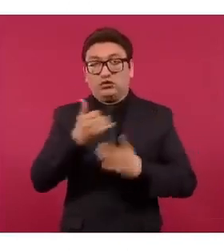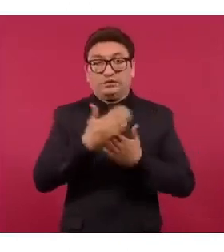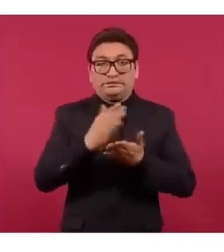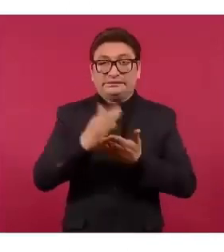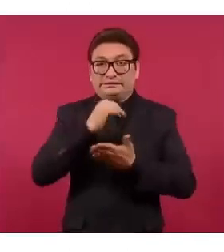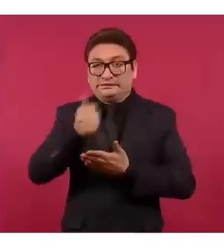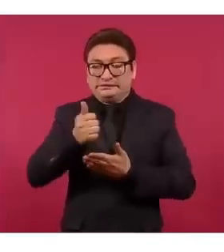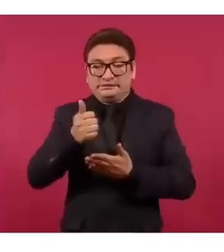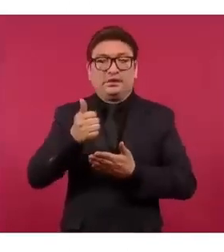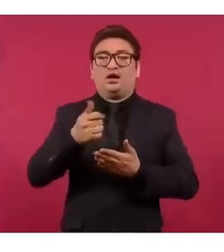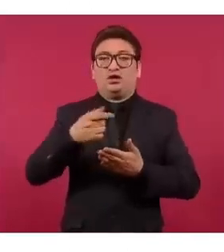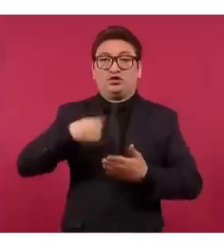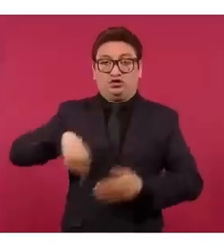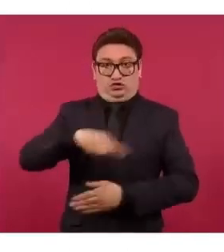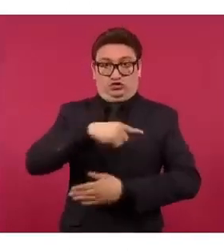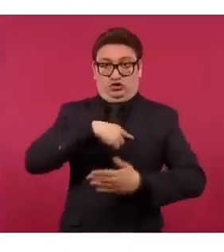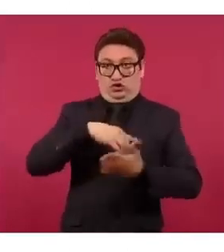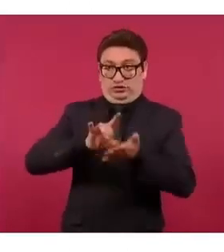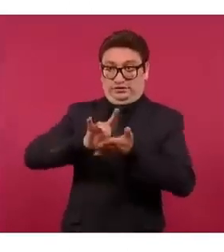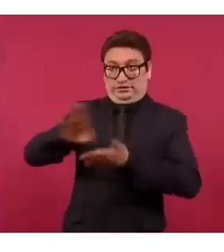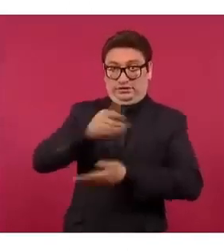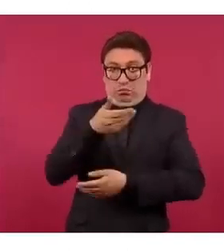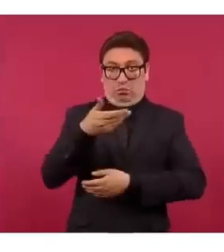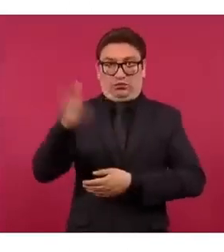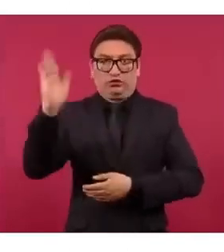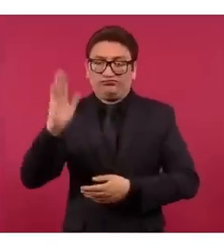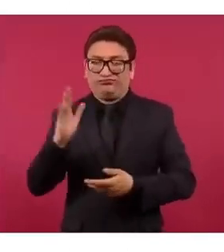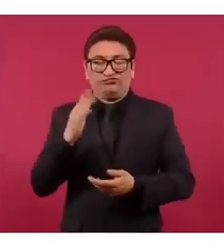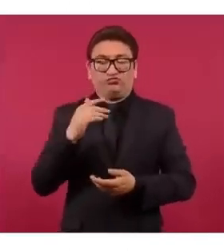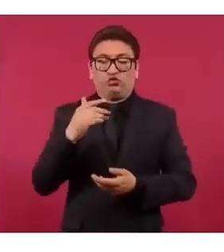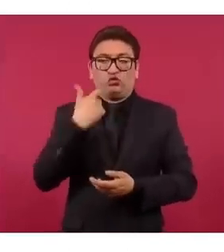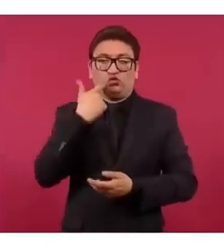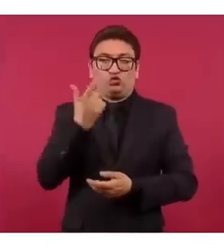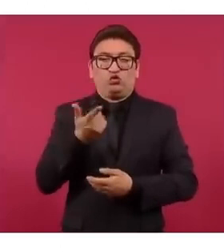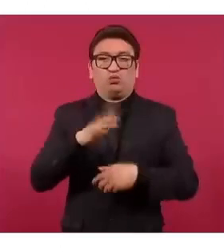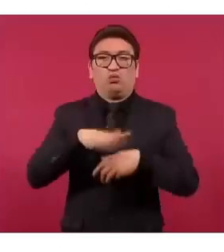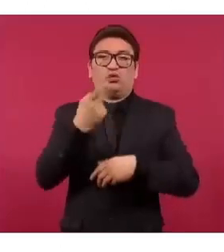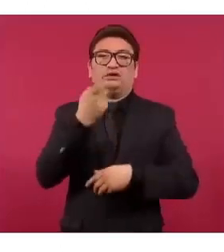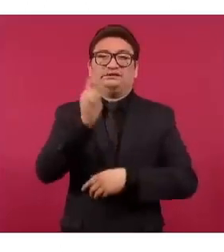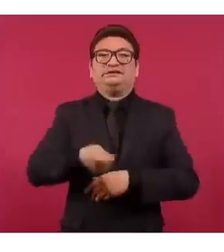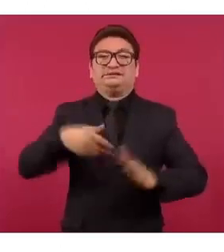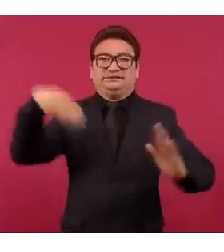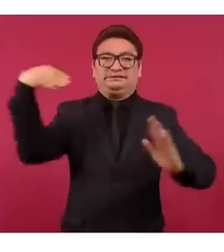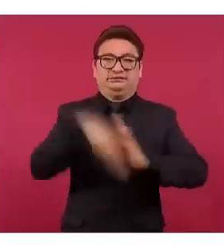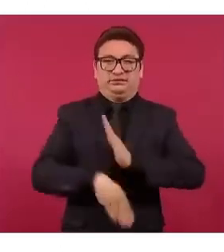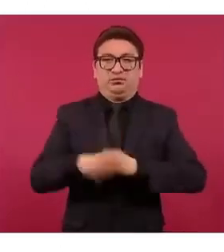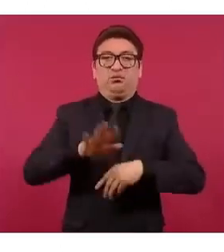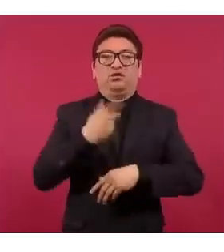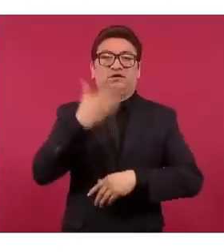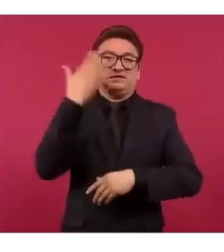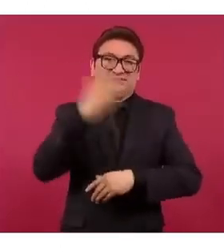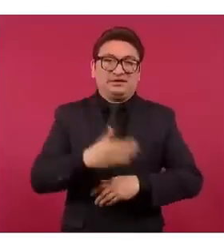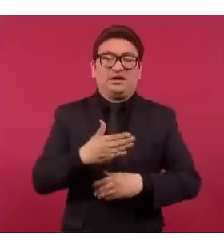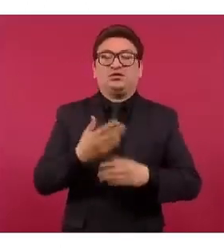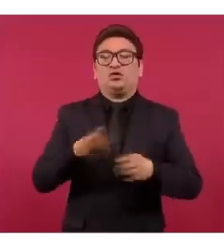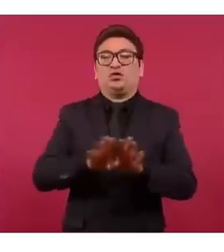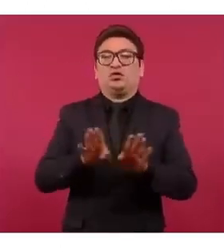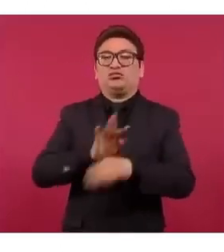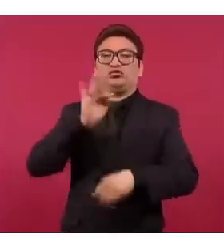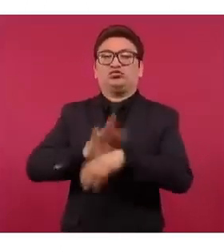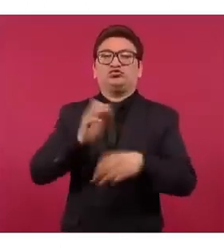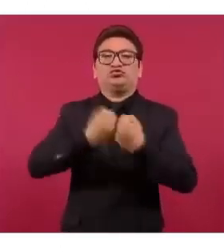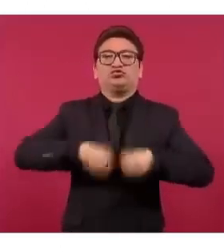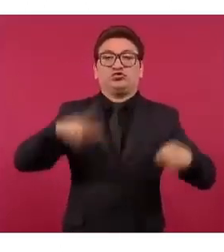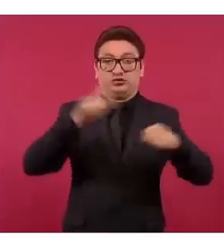institución si tenemos que llegar al desalojo, es un fracaso como país si tenemos una institución de seguridad social que tiene como fin